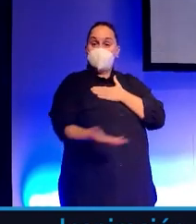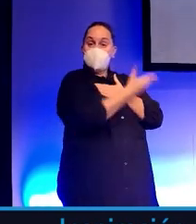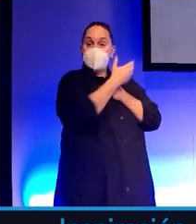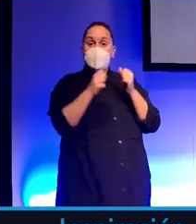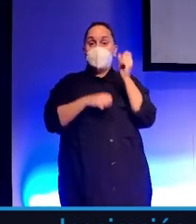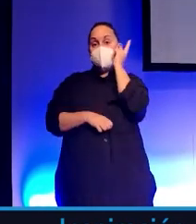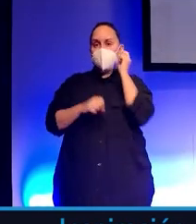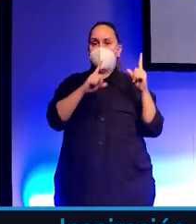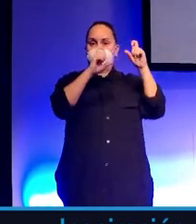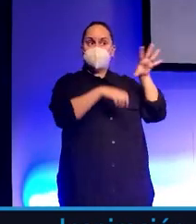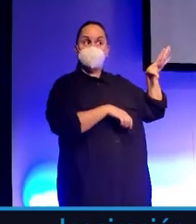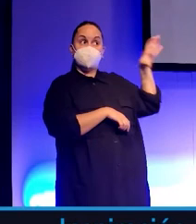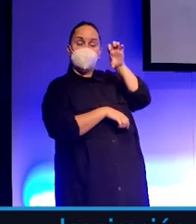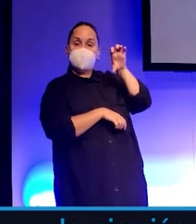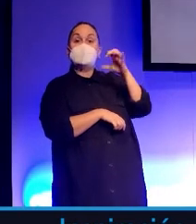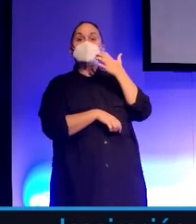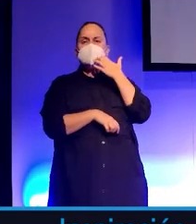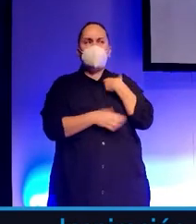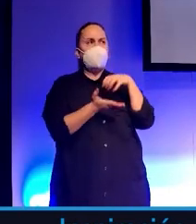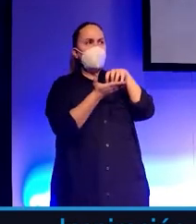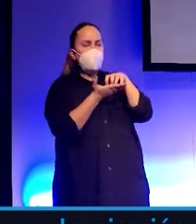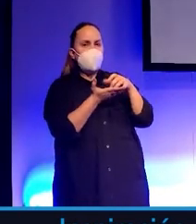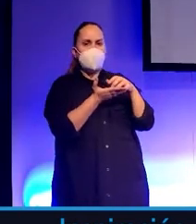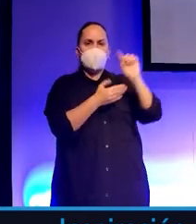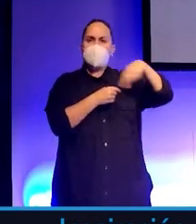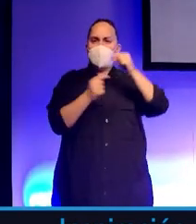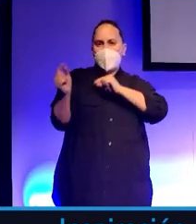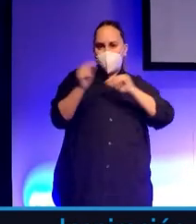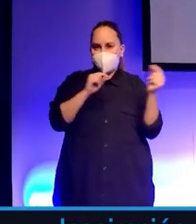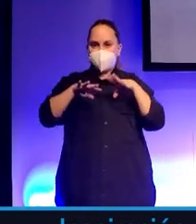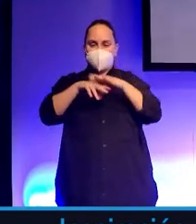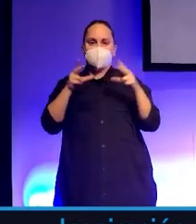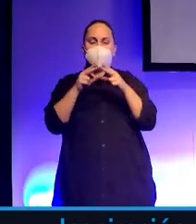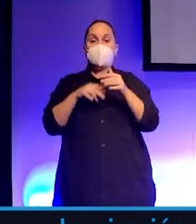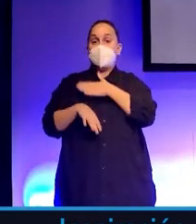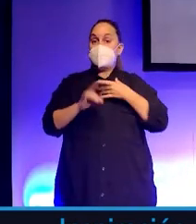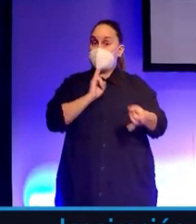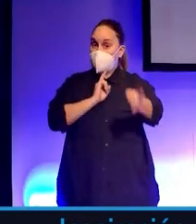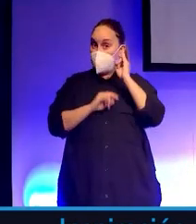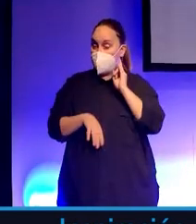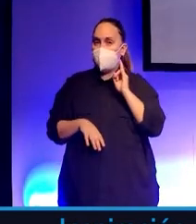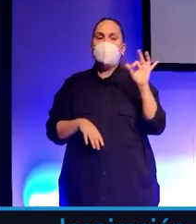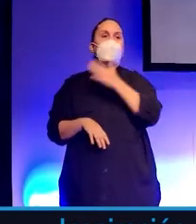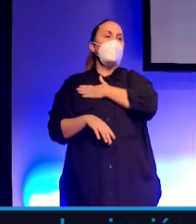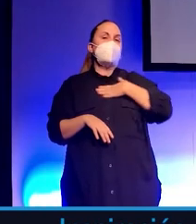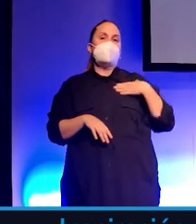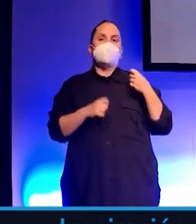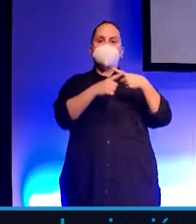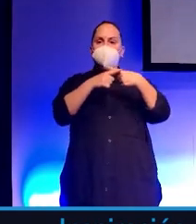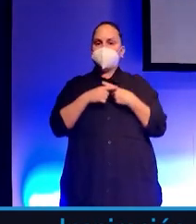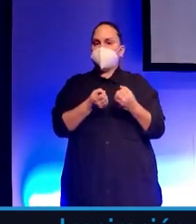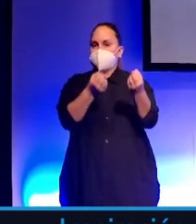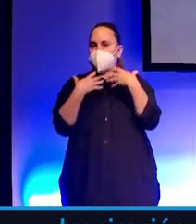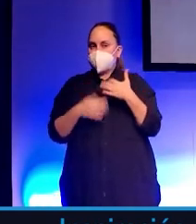pantalla, si se quedan con alguna pregunta, si quieren debatir luego en redes, si me quieren llamar por teléfono, si me quieren compartir información,